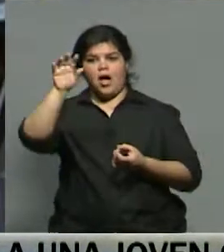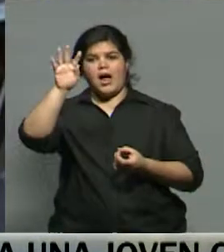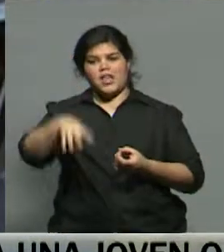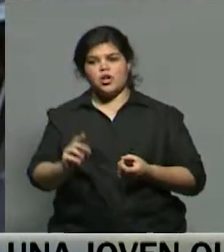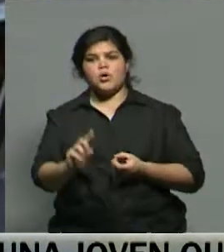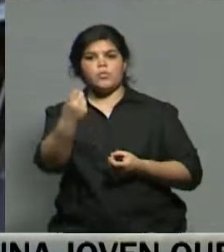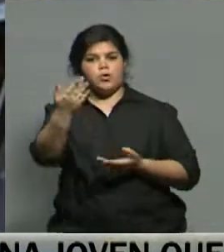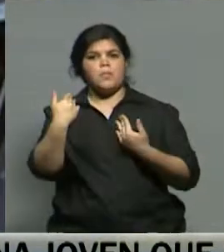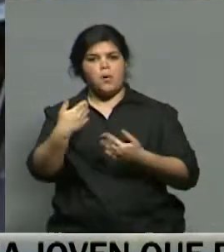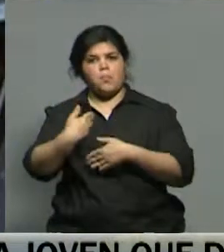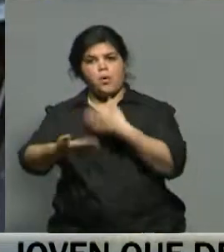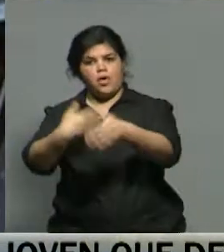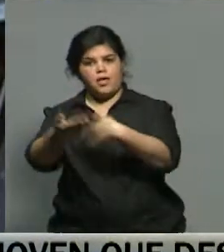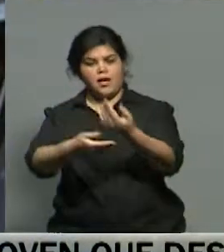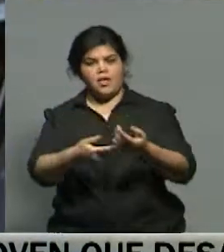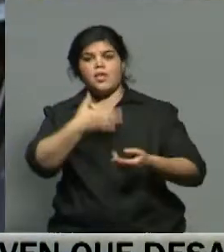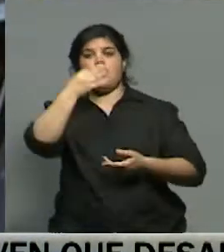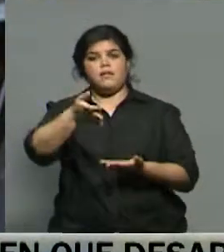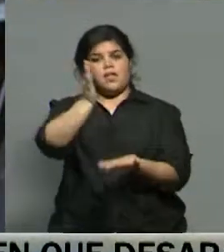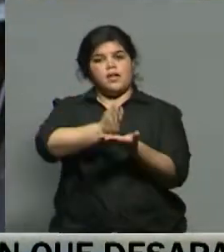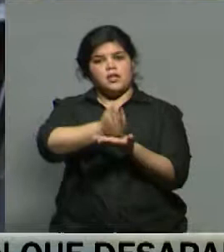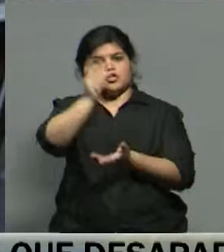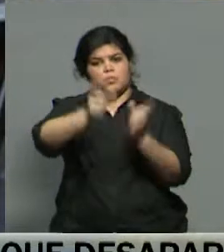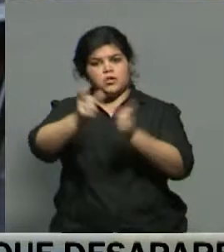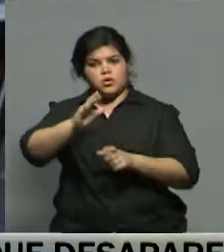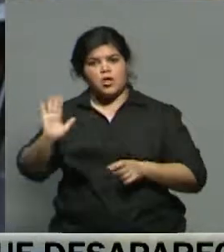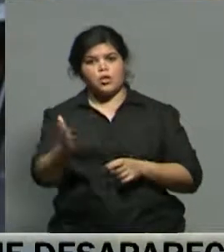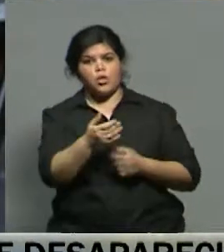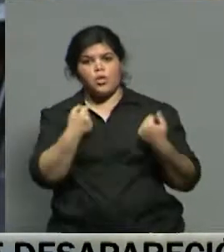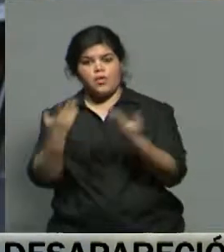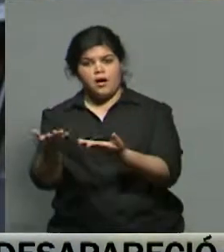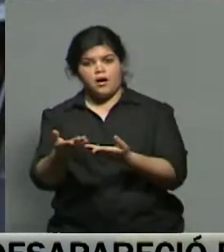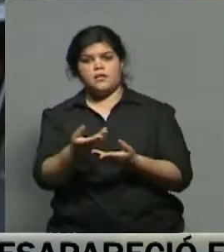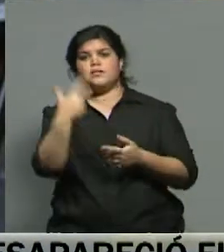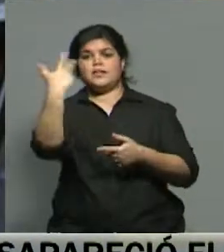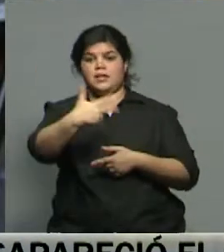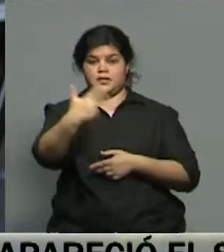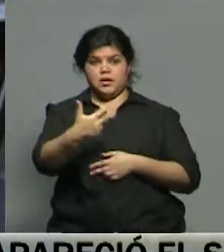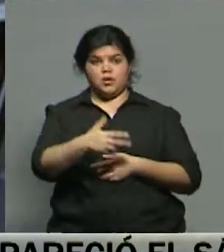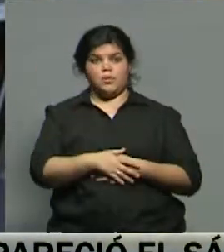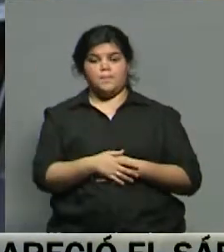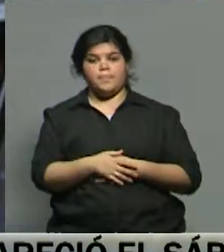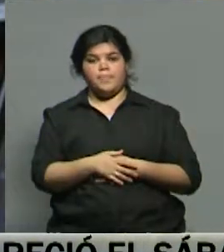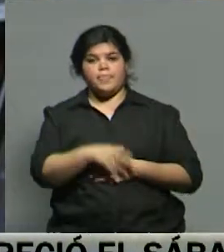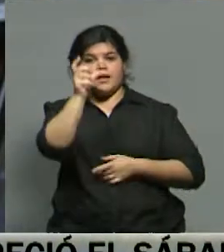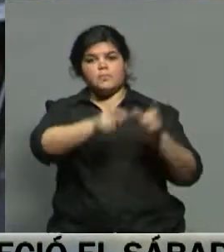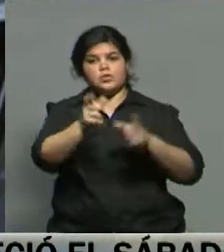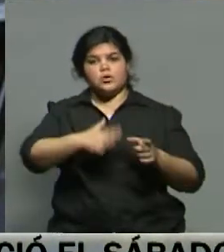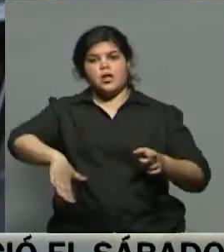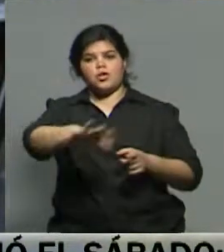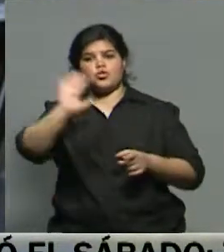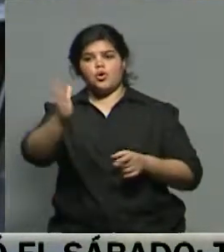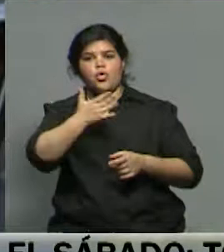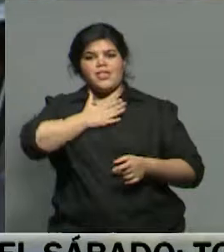Cataluña. En segundo lugar, garantizar los derechos de todos los catalanes. En tercer lugar, llevar al sosiego a todos los ciudadanos de Cataluña